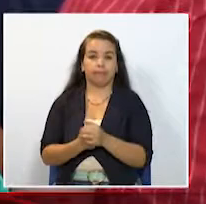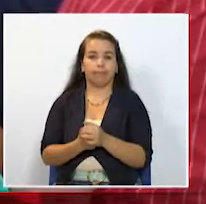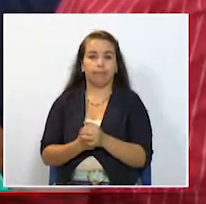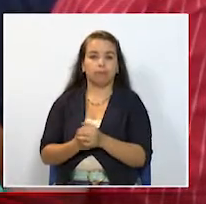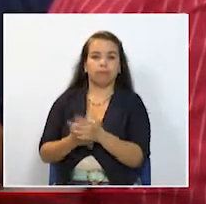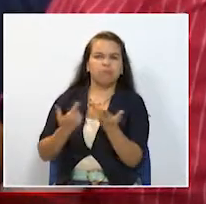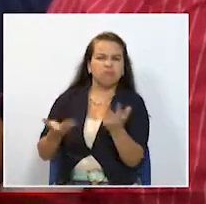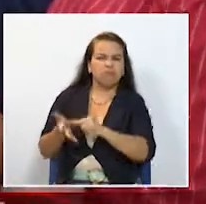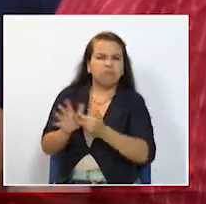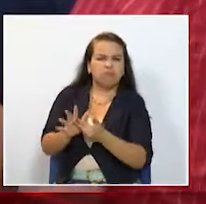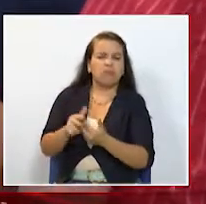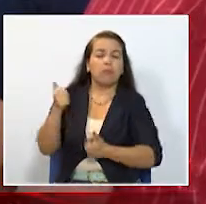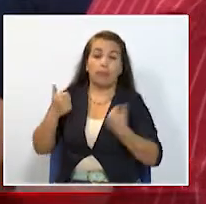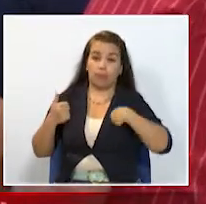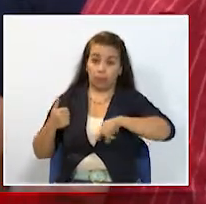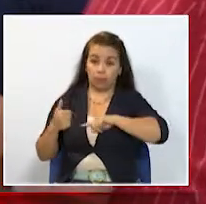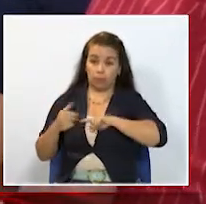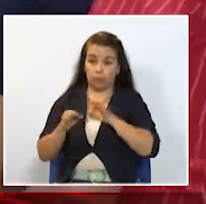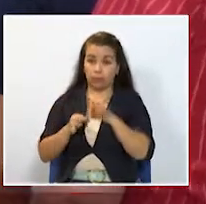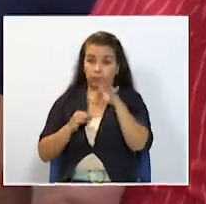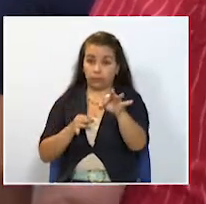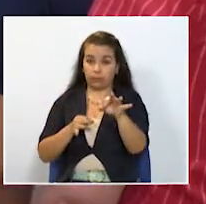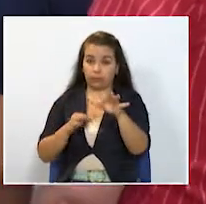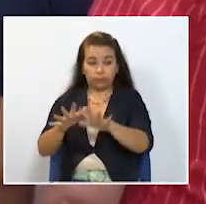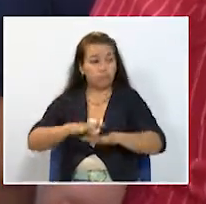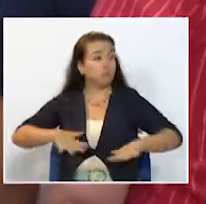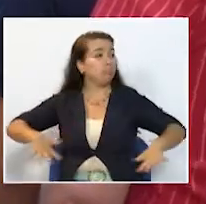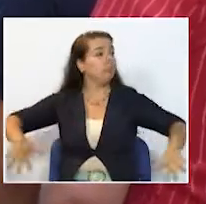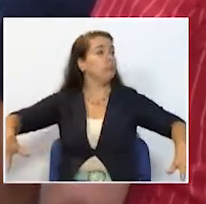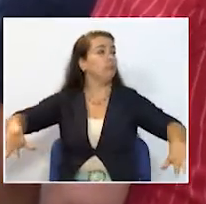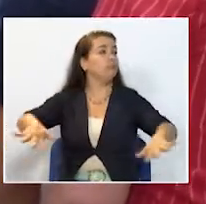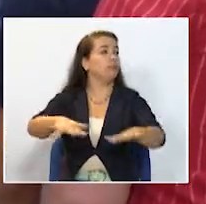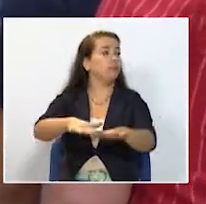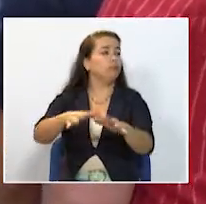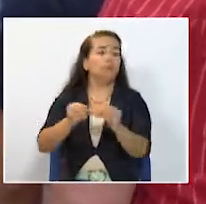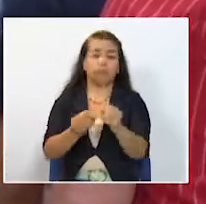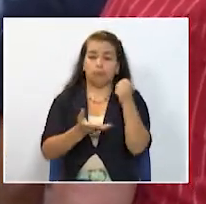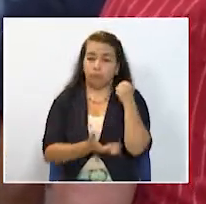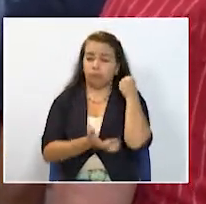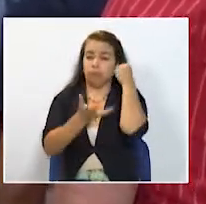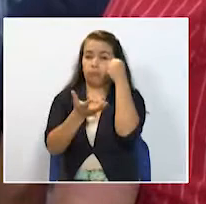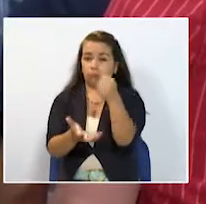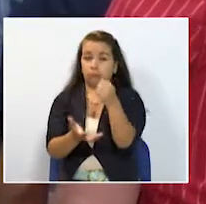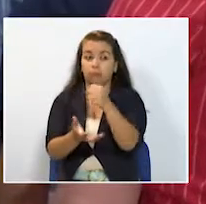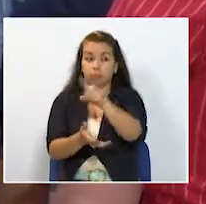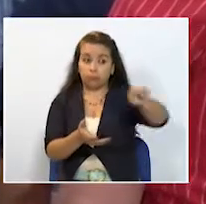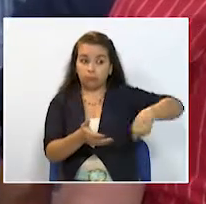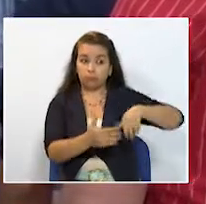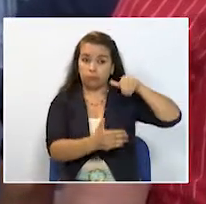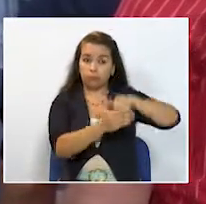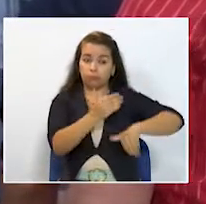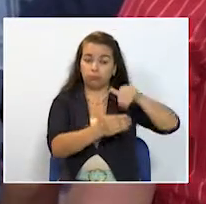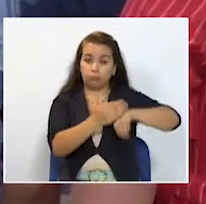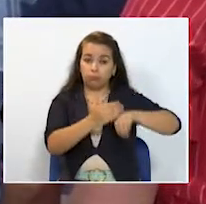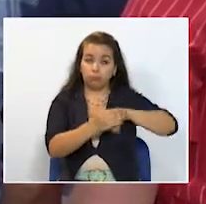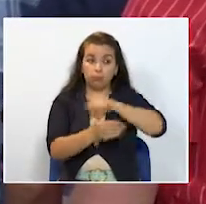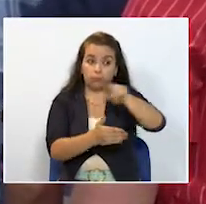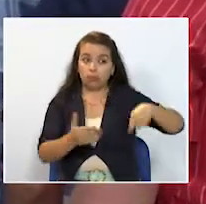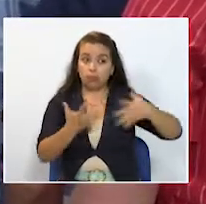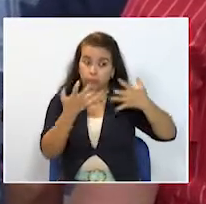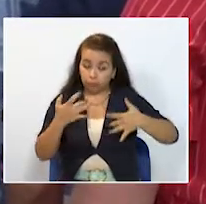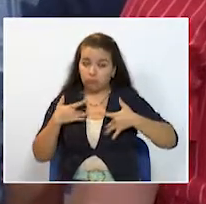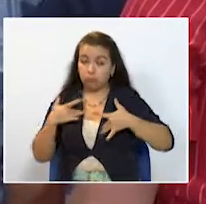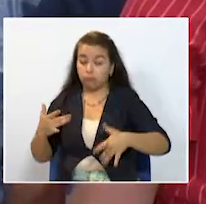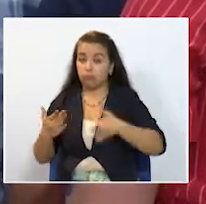qué comprende? Nosotros como municipio ponemos el lote damos un subsidio a los ahorradores o a las personas que quieran adquirir sus